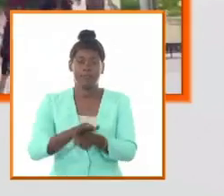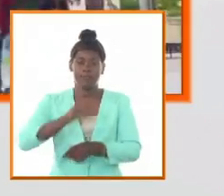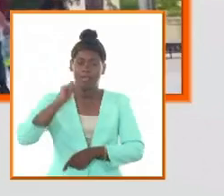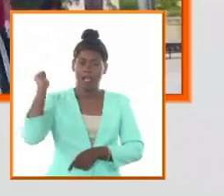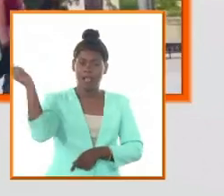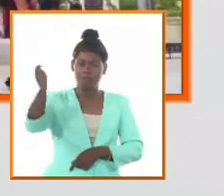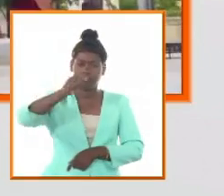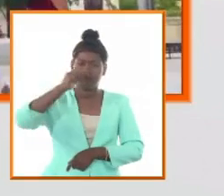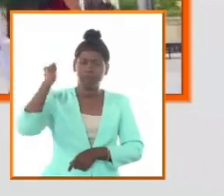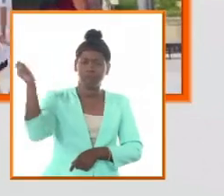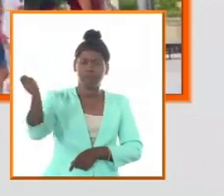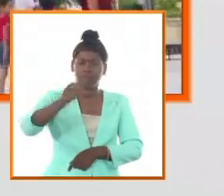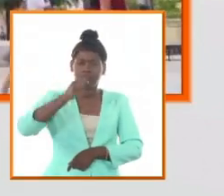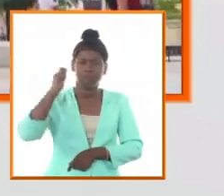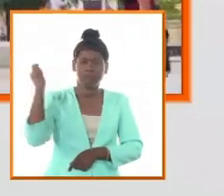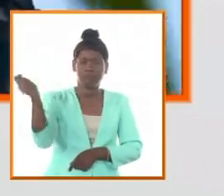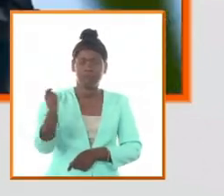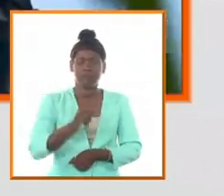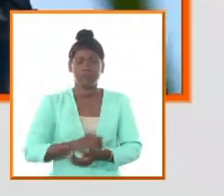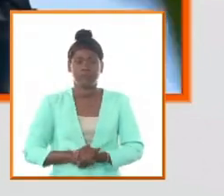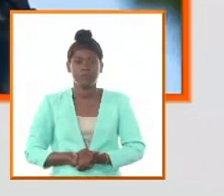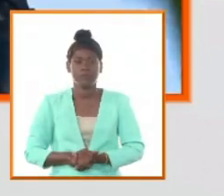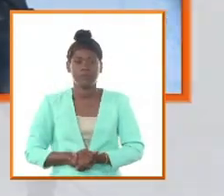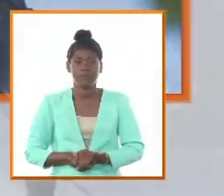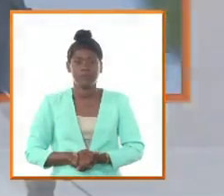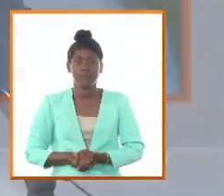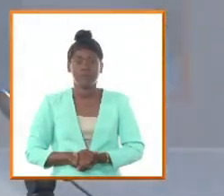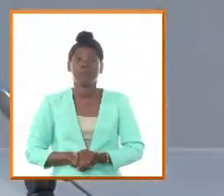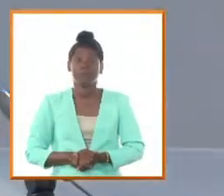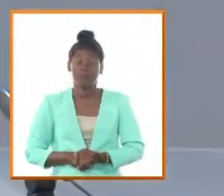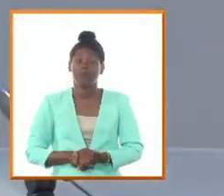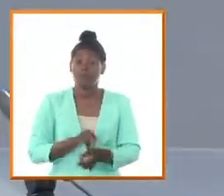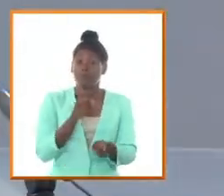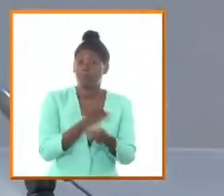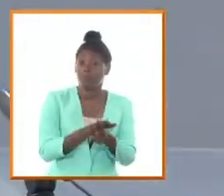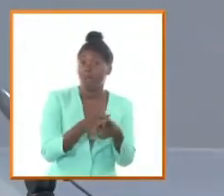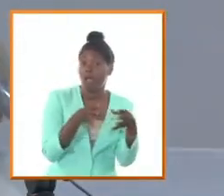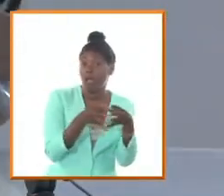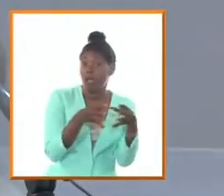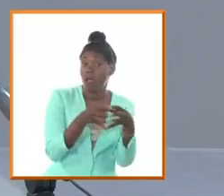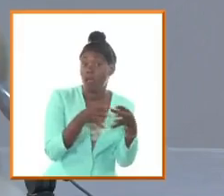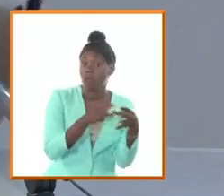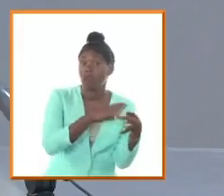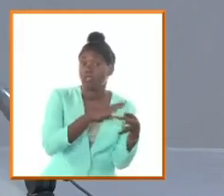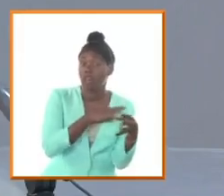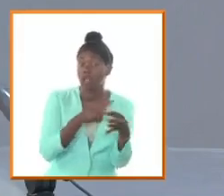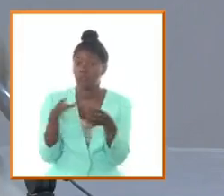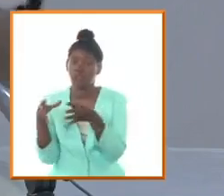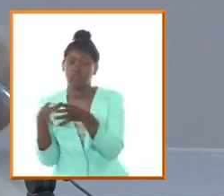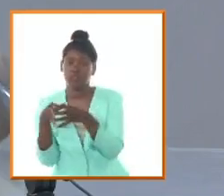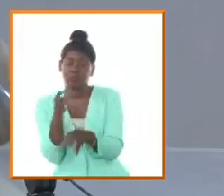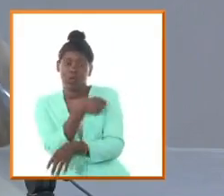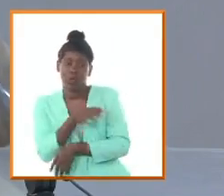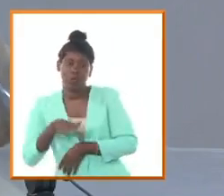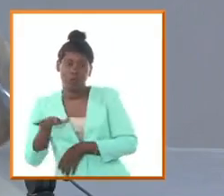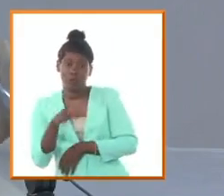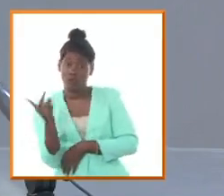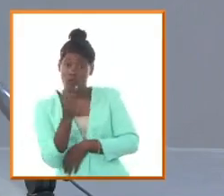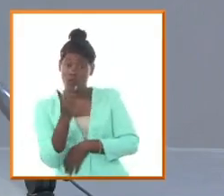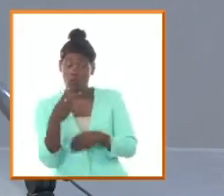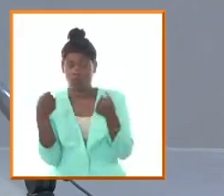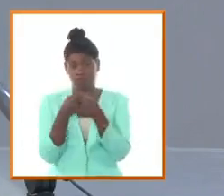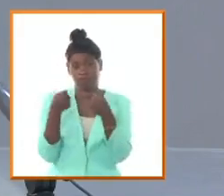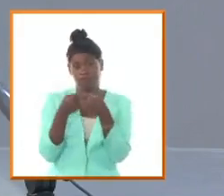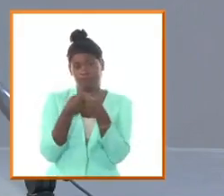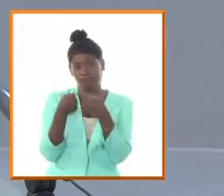y es el choque entre la estructura del poder civil y los mandos militares y hay que entender que la contradicción que se da entre Céspedes y